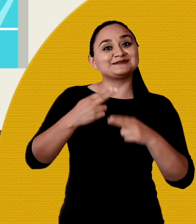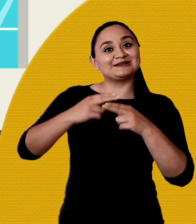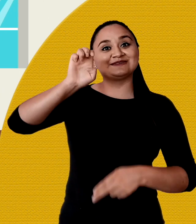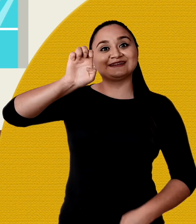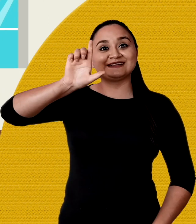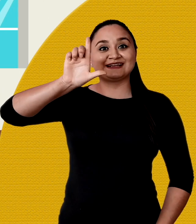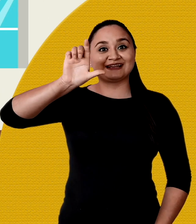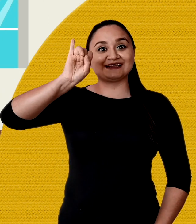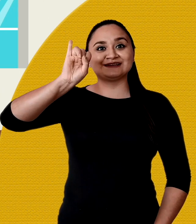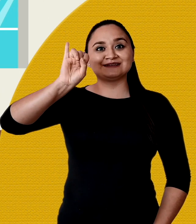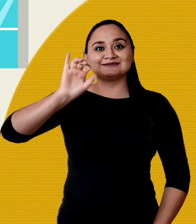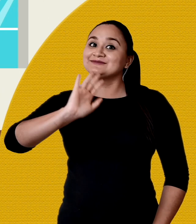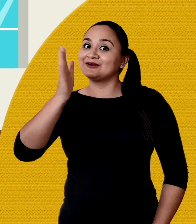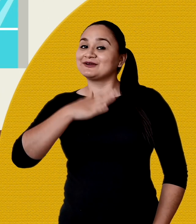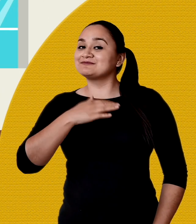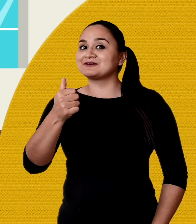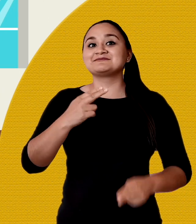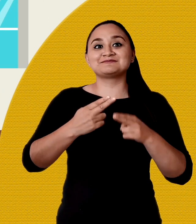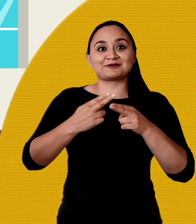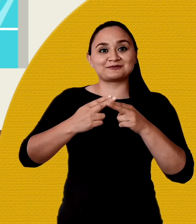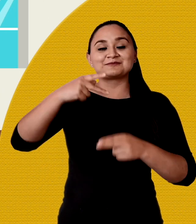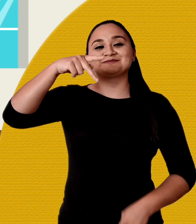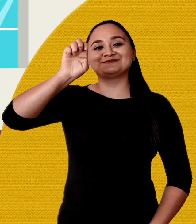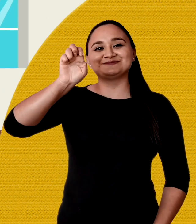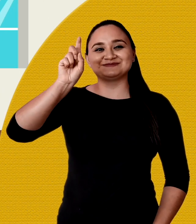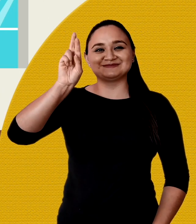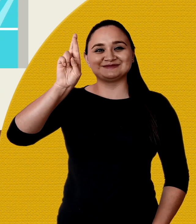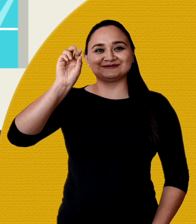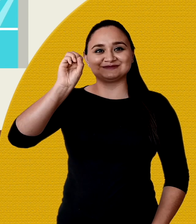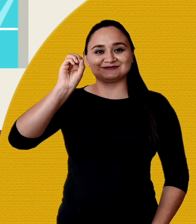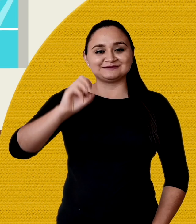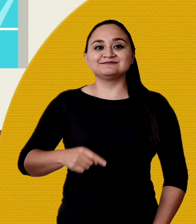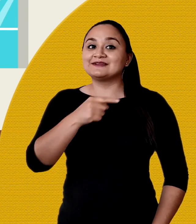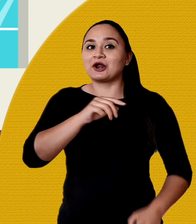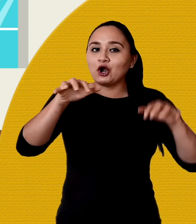¡Hola! Yo soy Eli. ¿Cómo están ustedes? Yo soy Pedro.